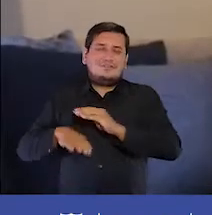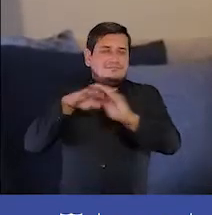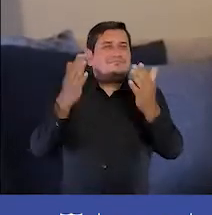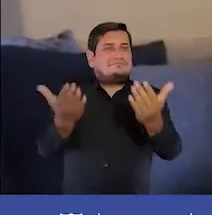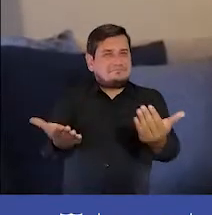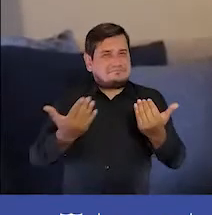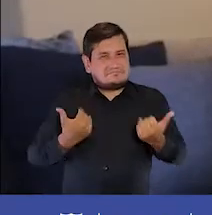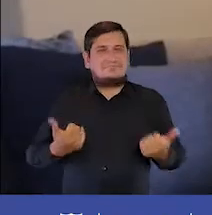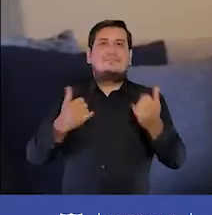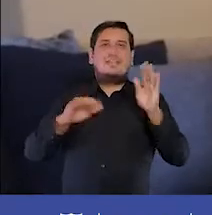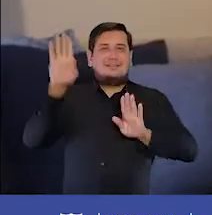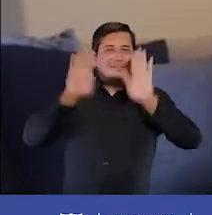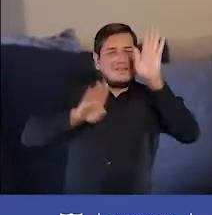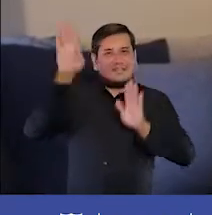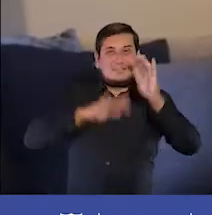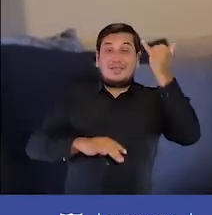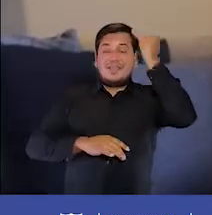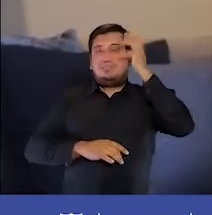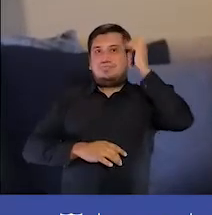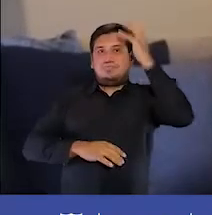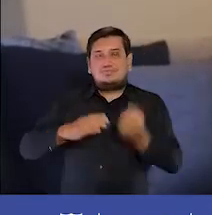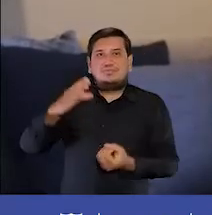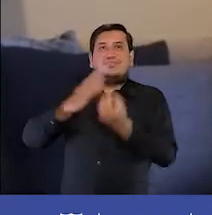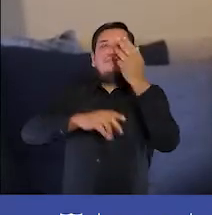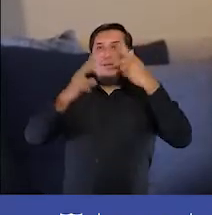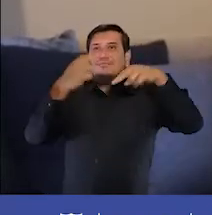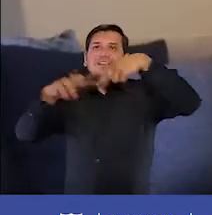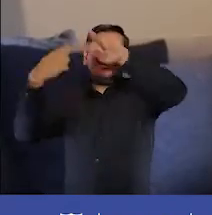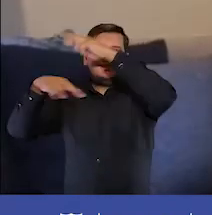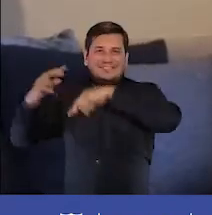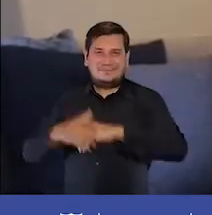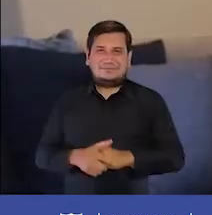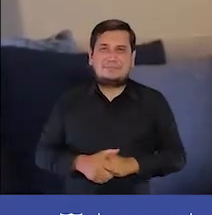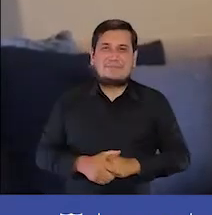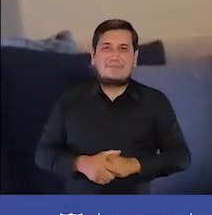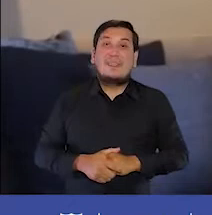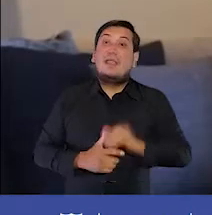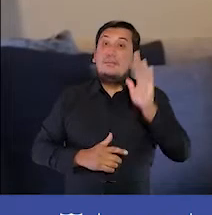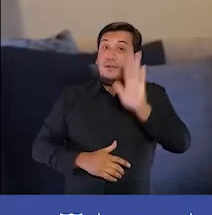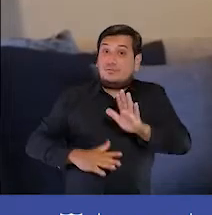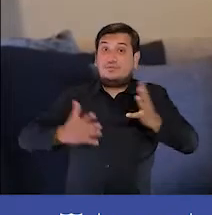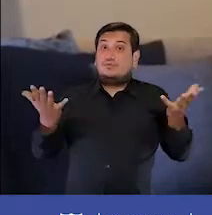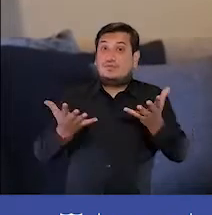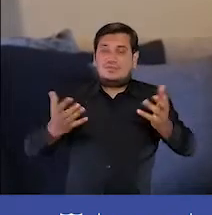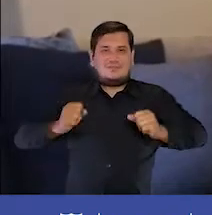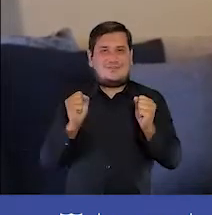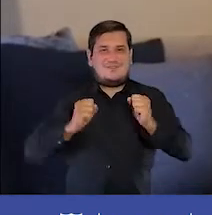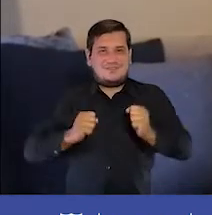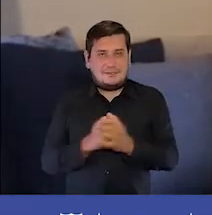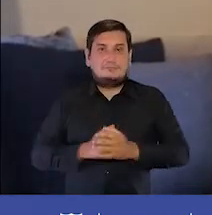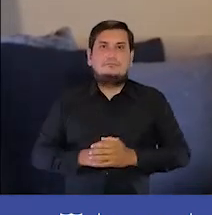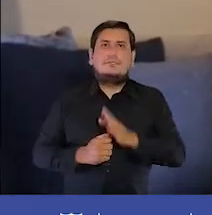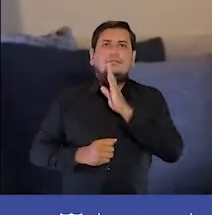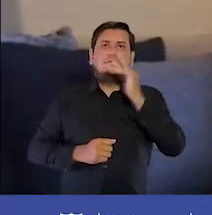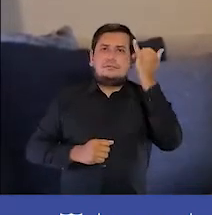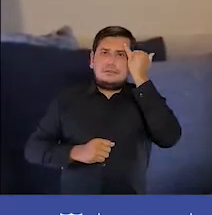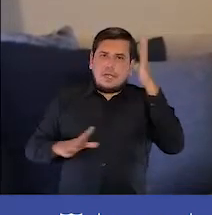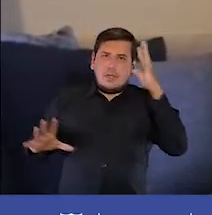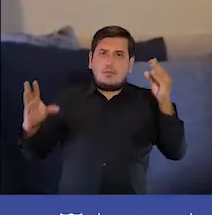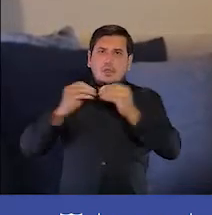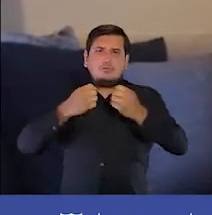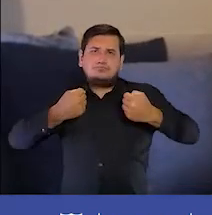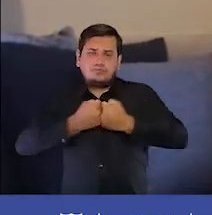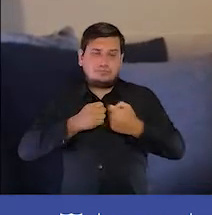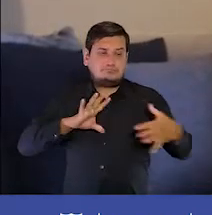muy especial al concurso Ideas Creativas e Innovadoras para Bogotá INCREATUR, que hemos diseñado con el